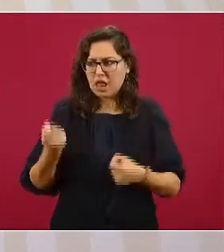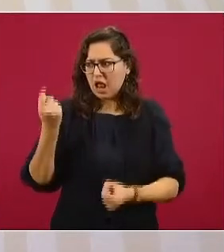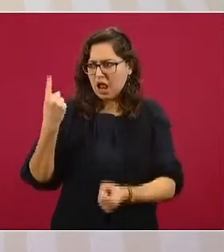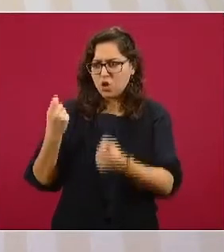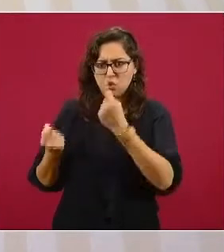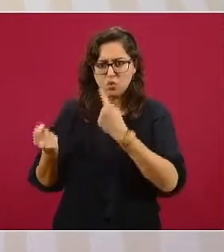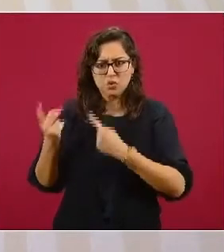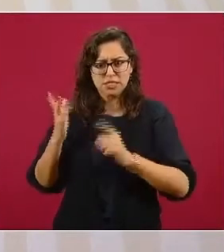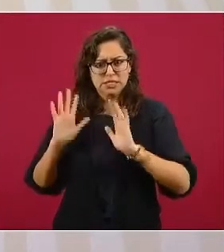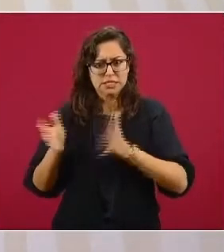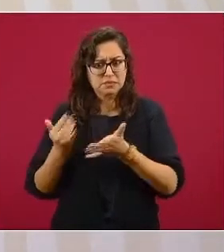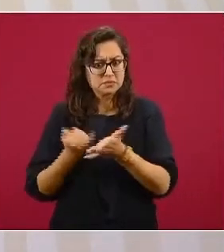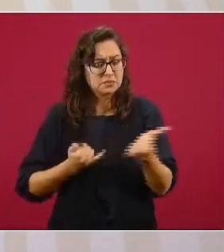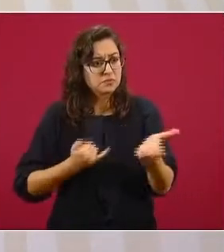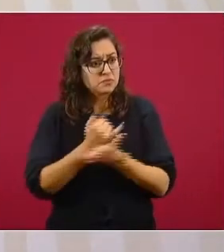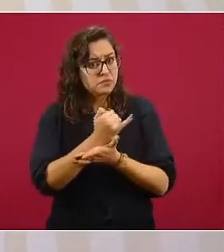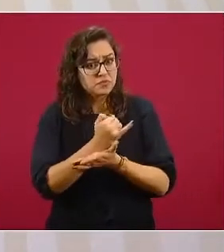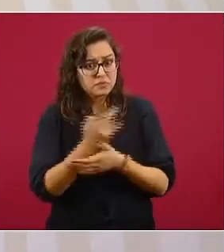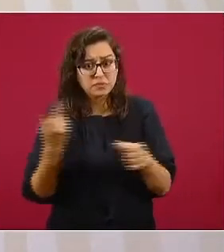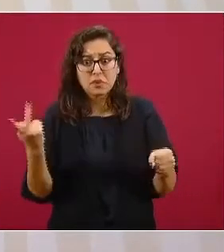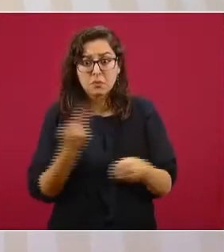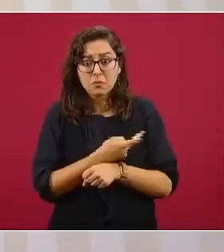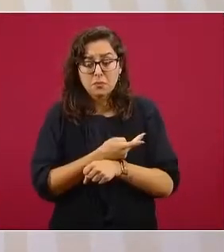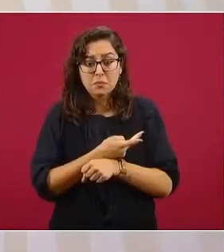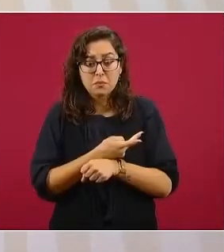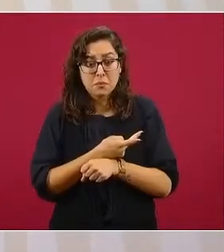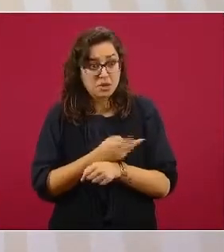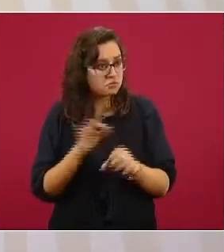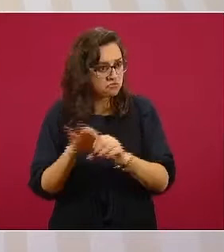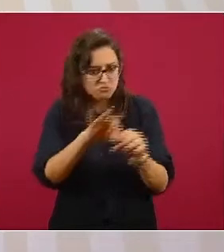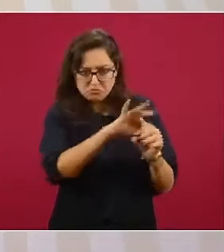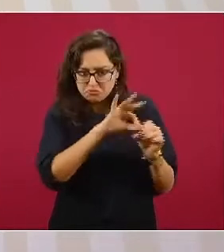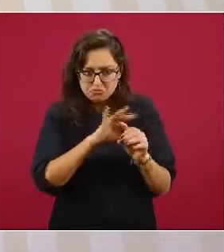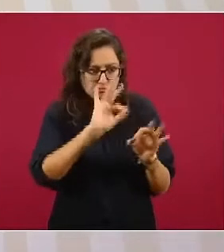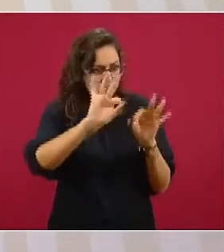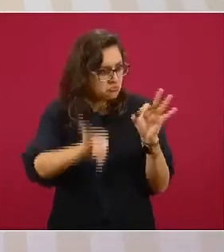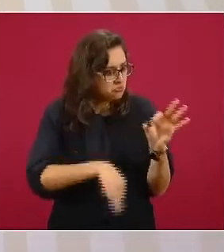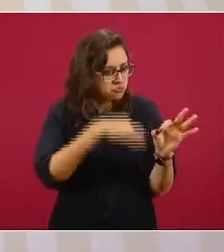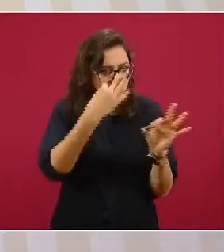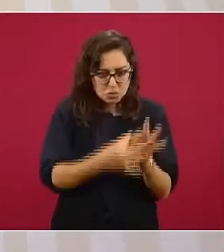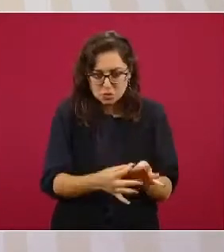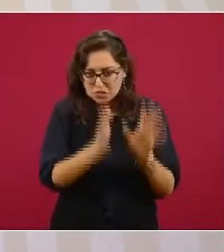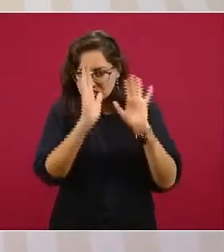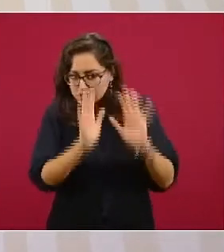ya se terminó la cuestión electoral. No hay